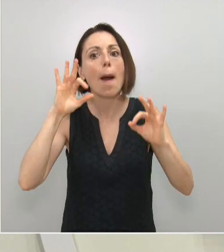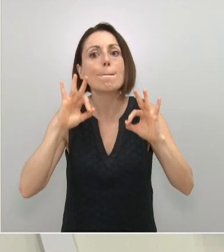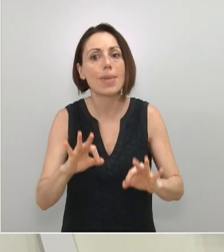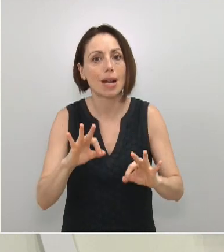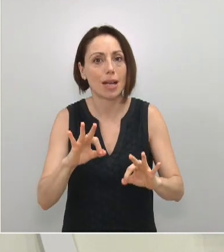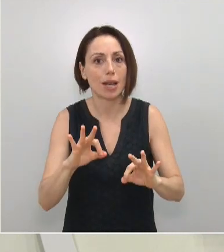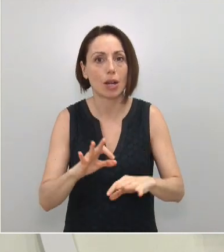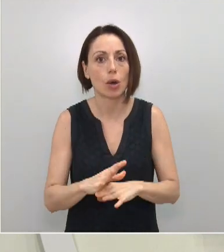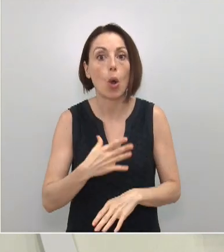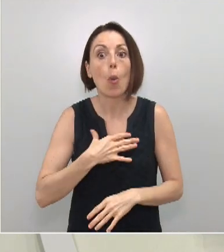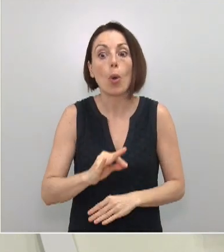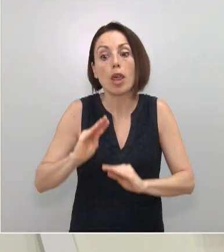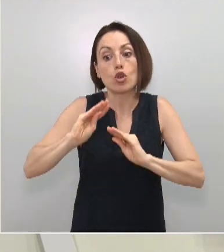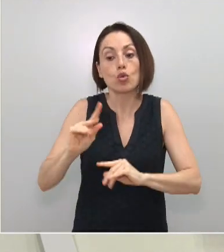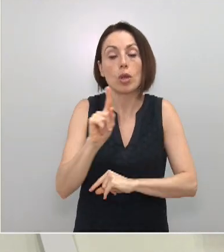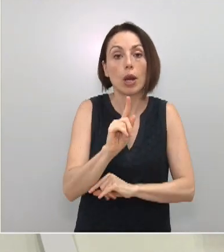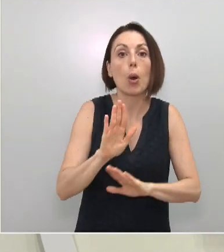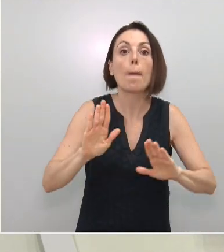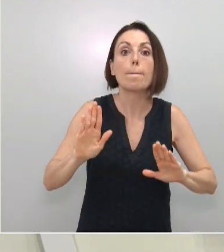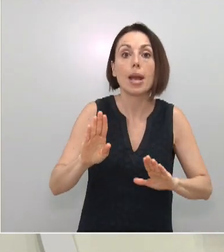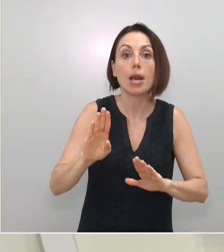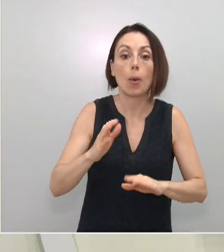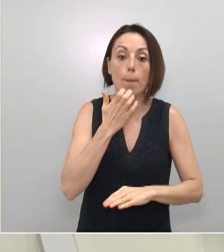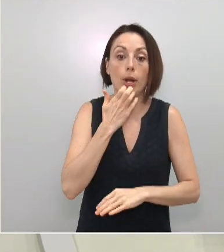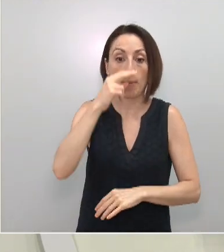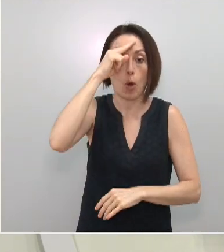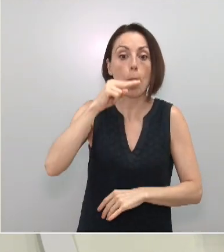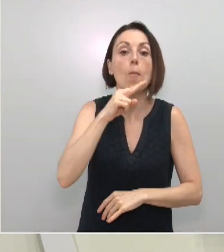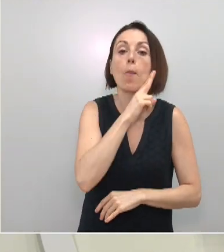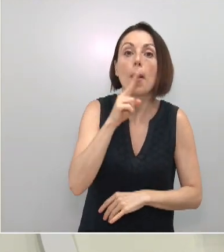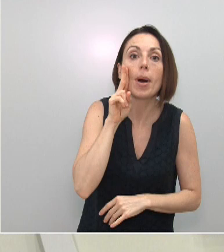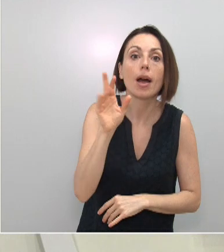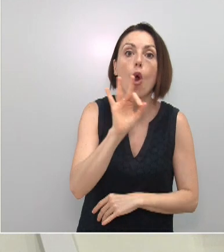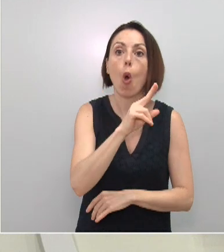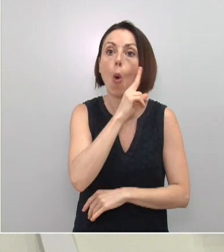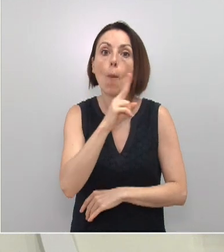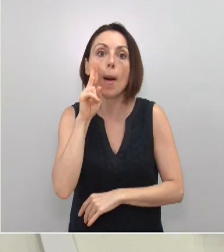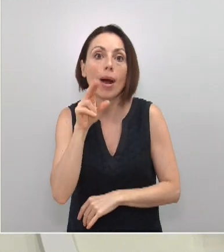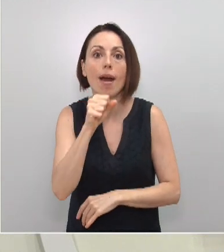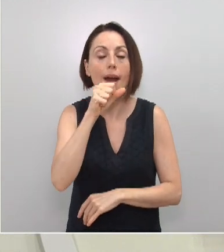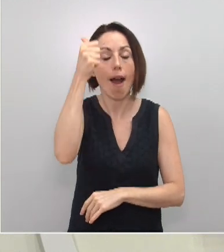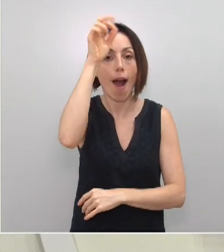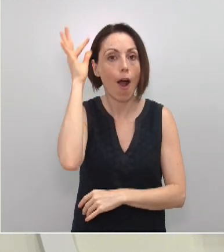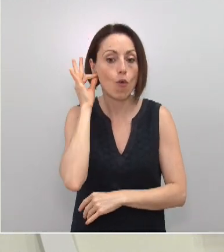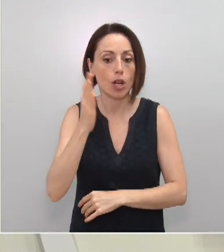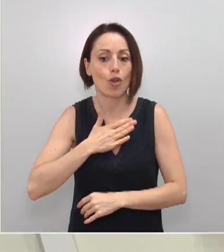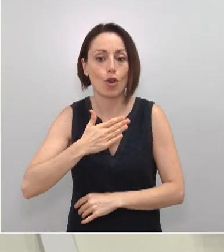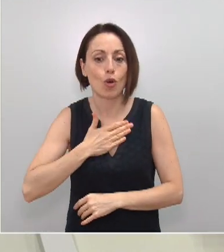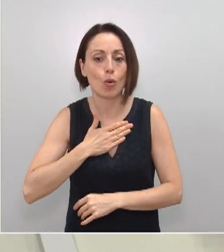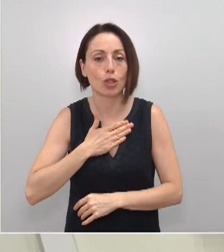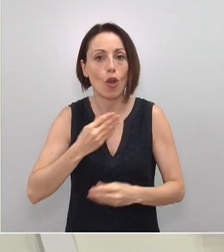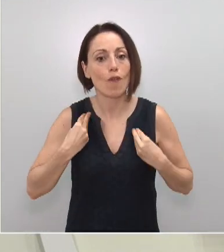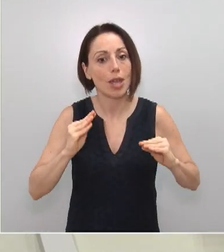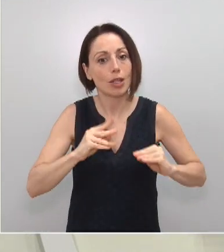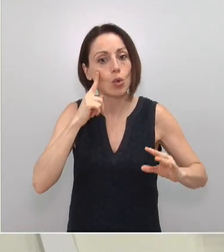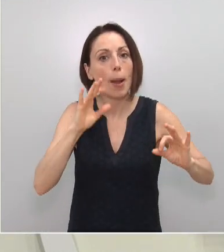A lo mejor no la suya, pero sí la de nuestros padres, la de nuestras madres, la de nuestros abuelos. No